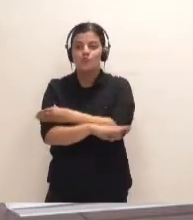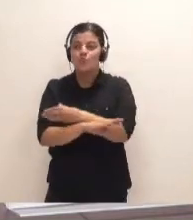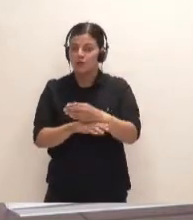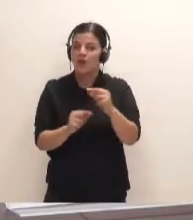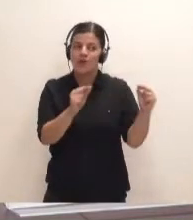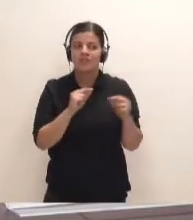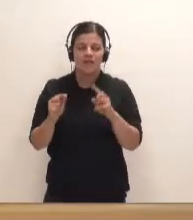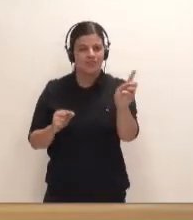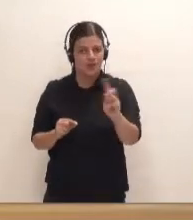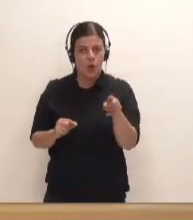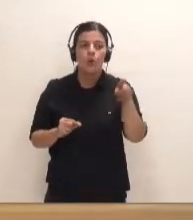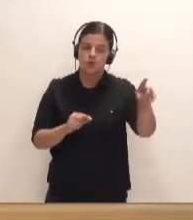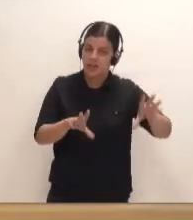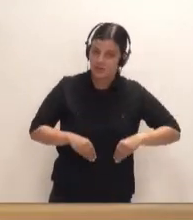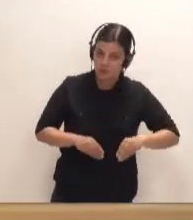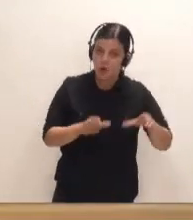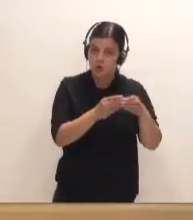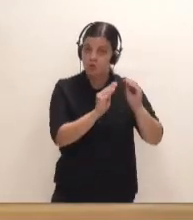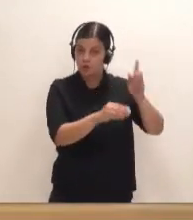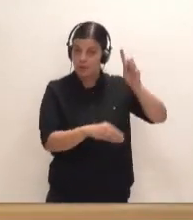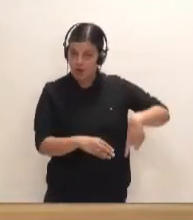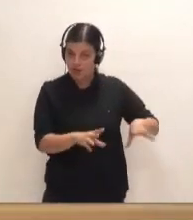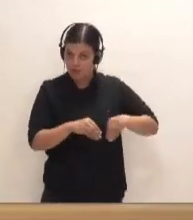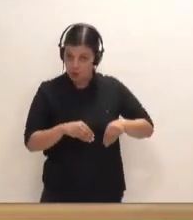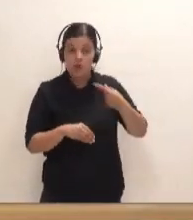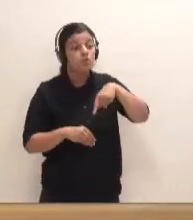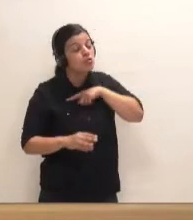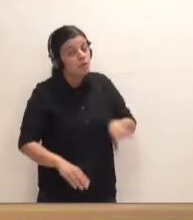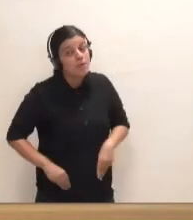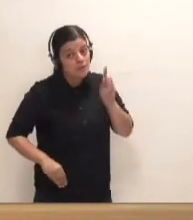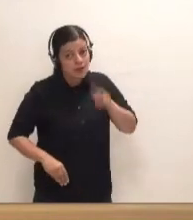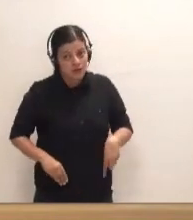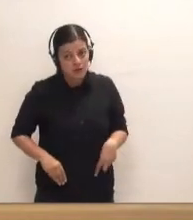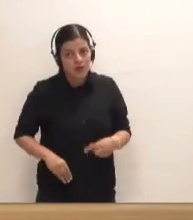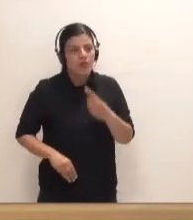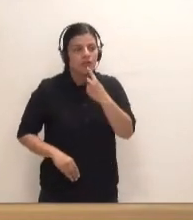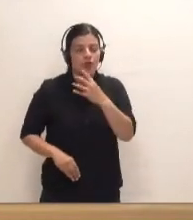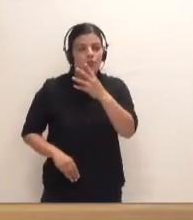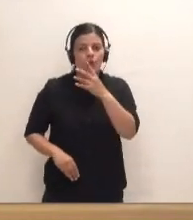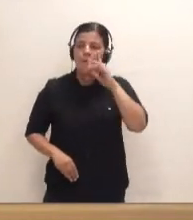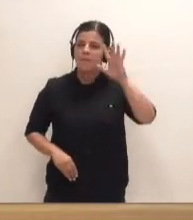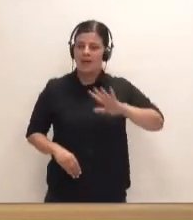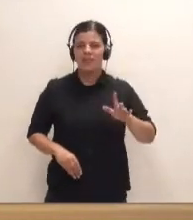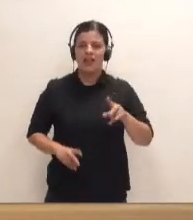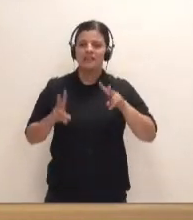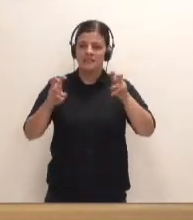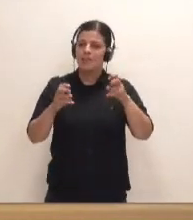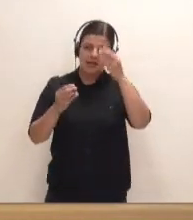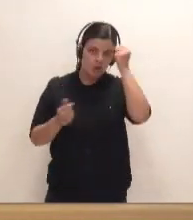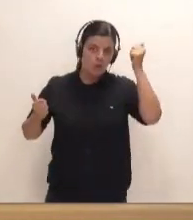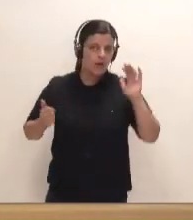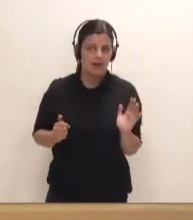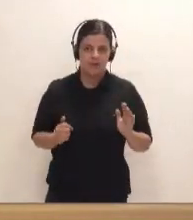debate. Y eso lo aceptó usted y su grupo y lo aceptamos nosotros. Bien, lo digo porque quizás parezca que este asunto se olvida.